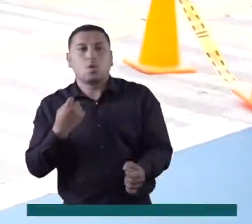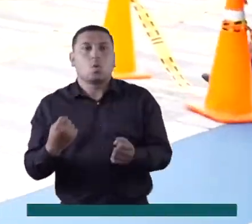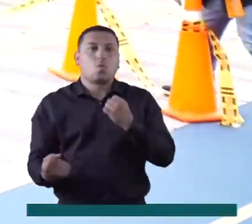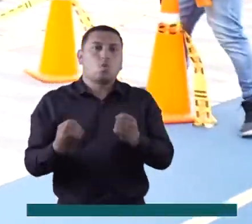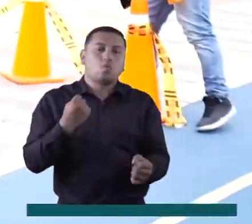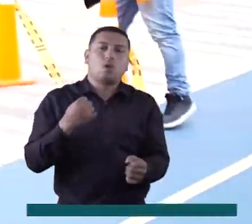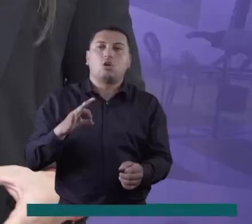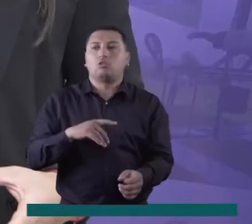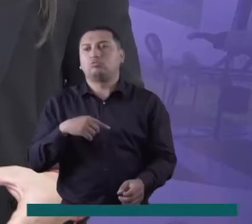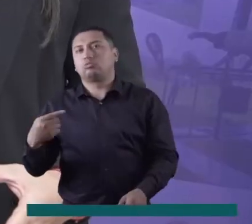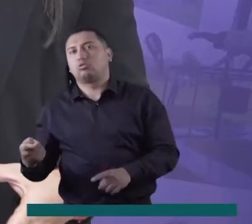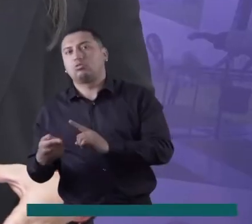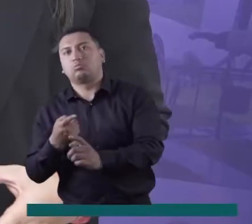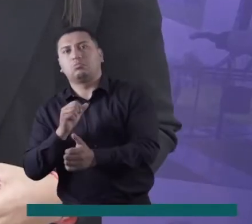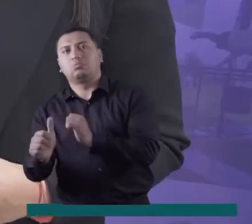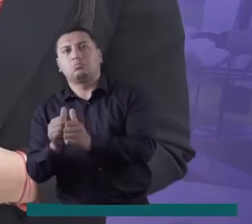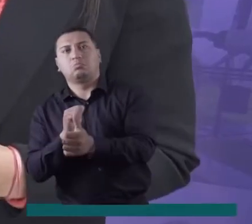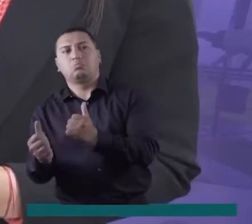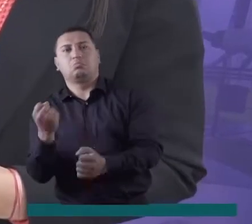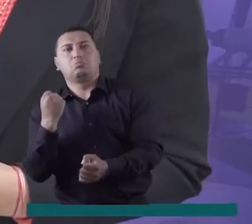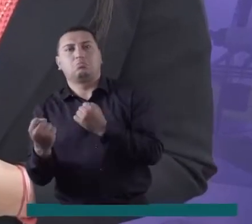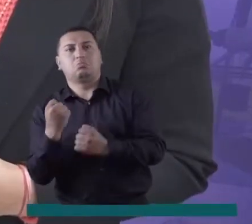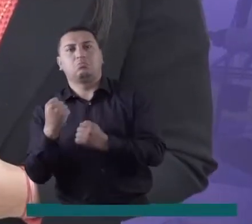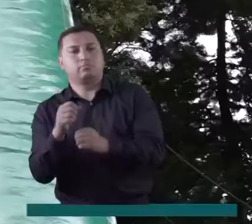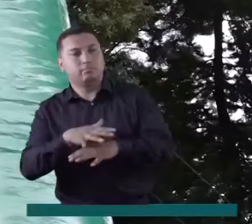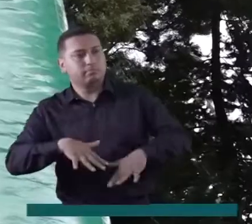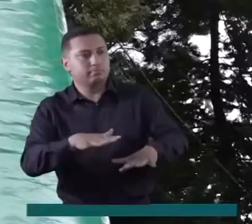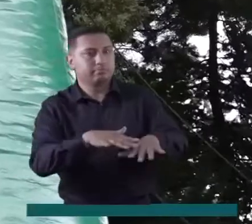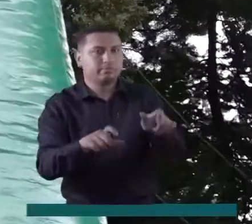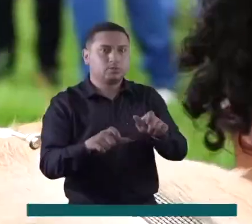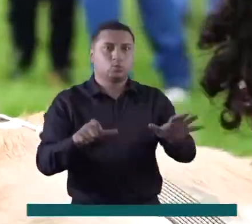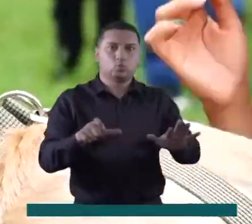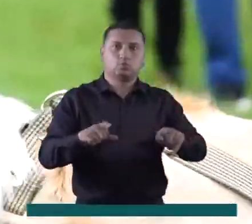física y de pruebas de obstáculos y recreativas para todos los bogotanos.